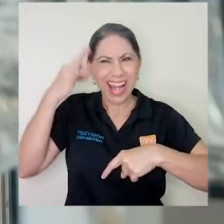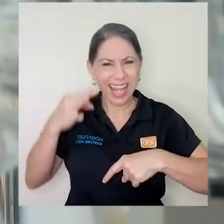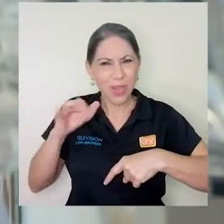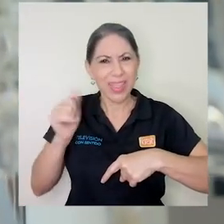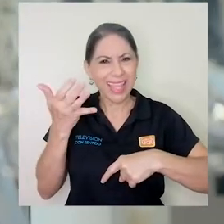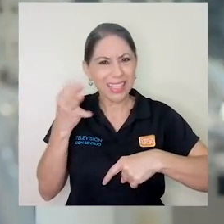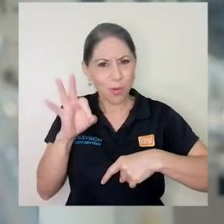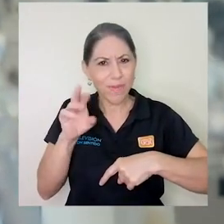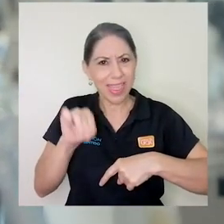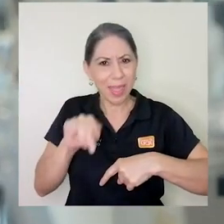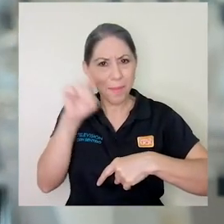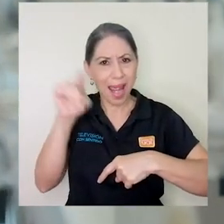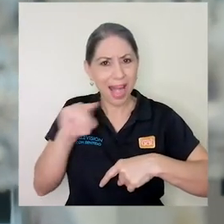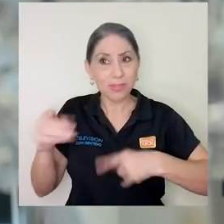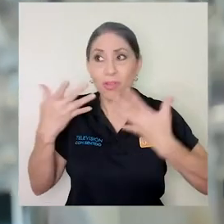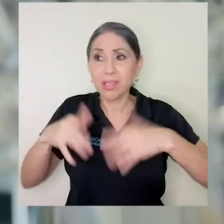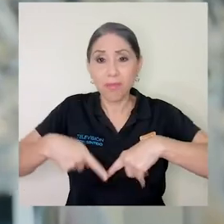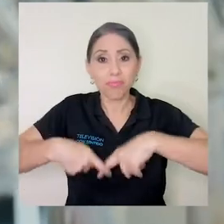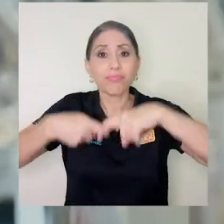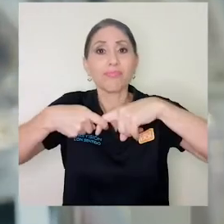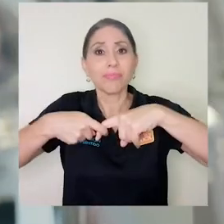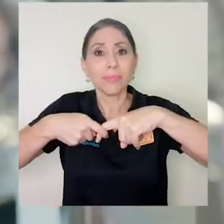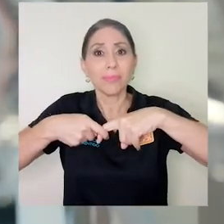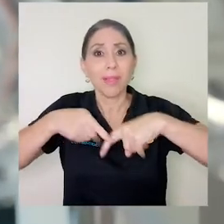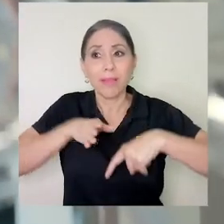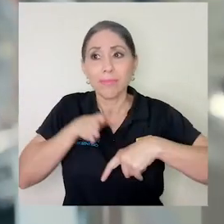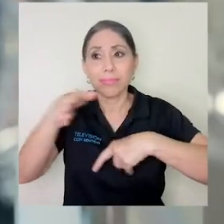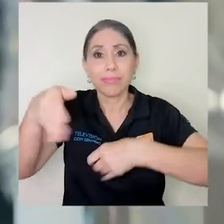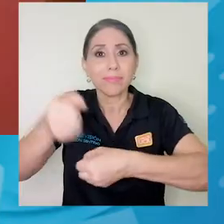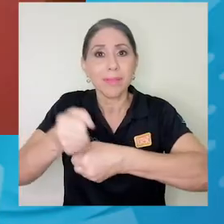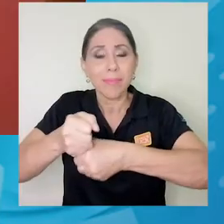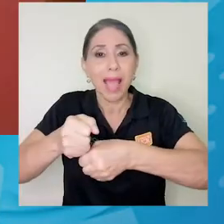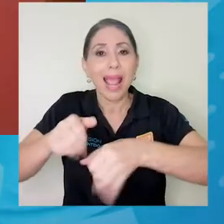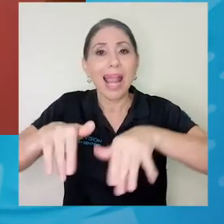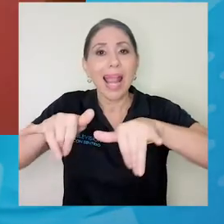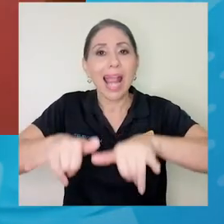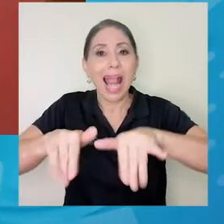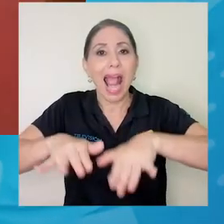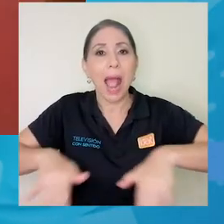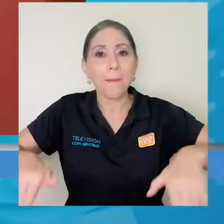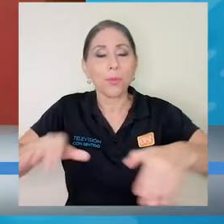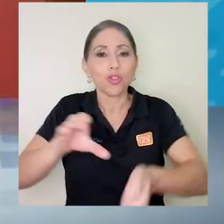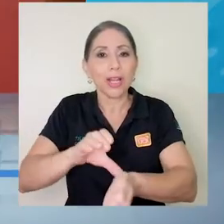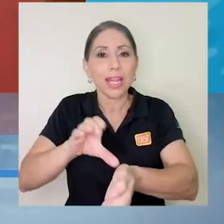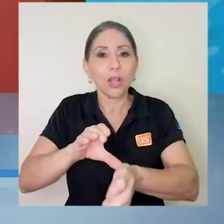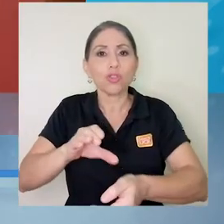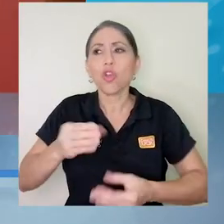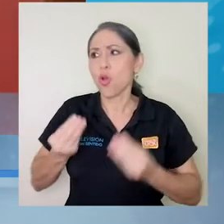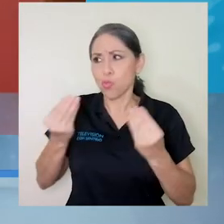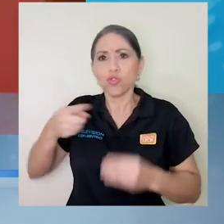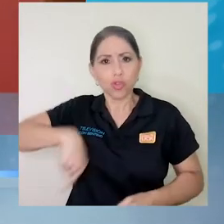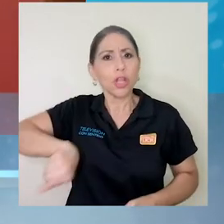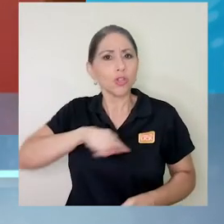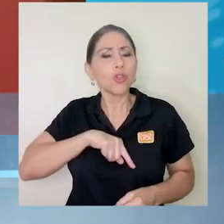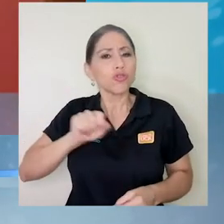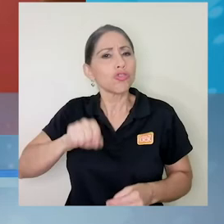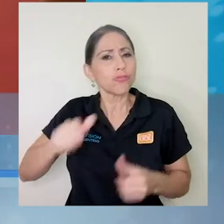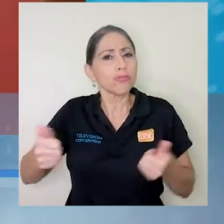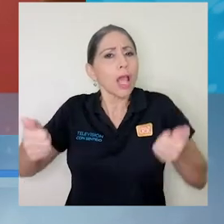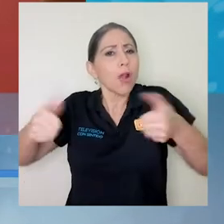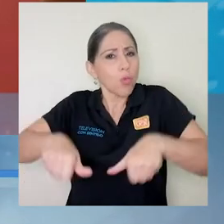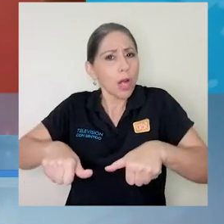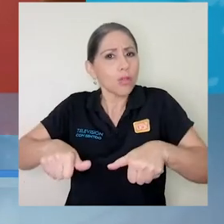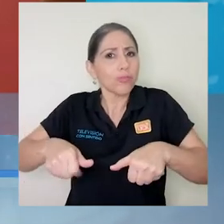me equivoco, el 19 de marzo que a nosotros nos suspendieron los campos. Muchos estábamos de acuerdo en la suspensión,